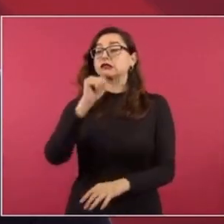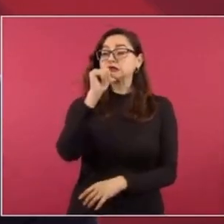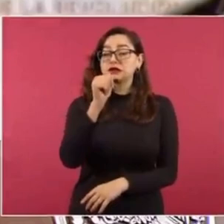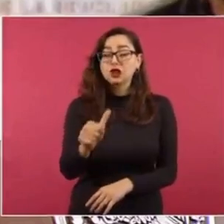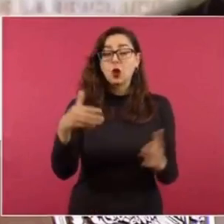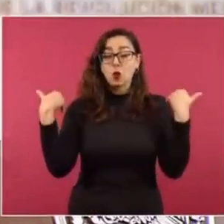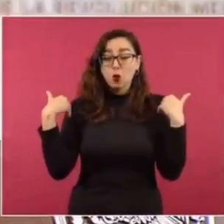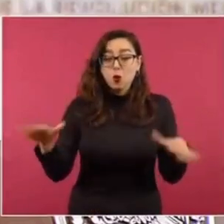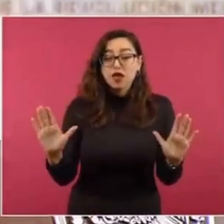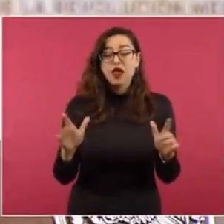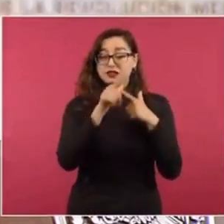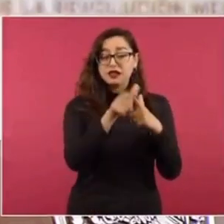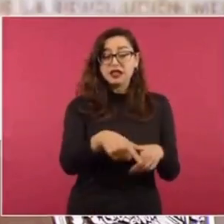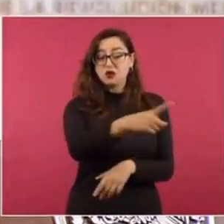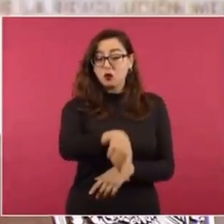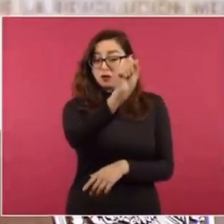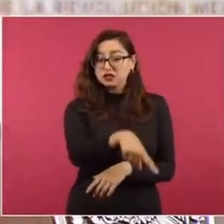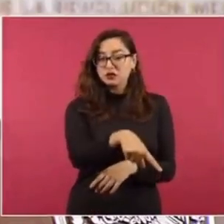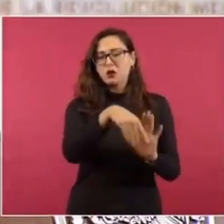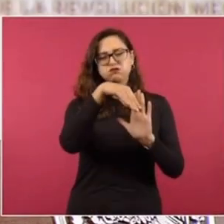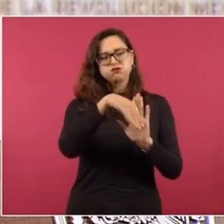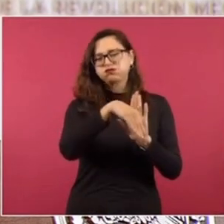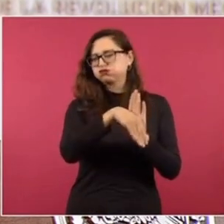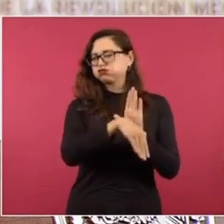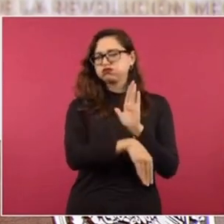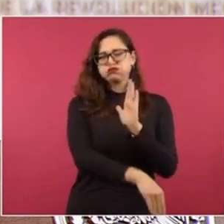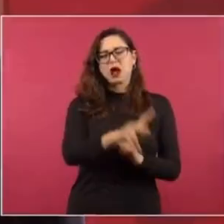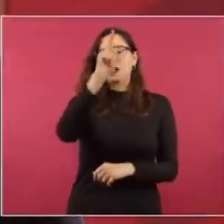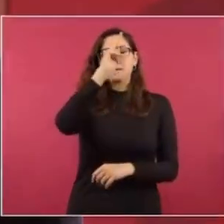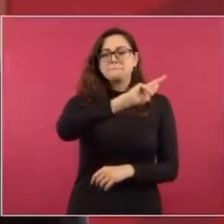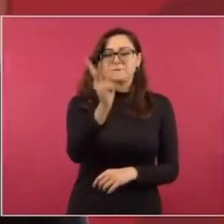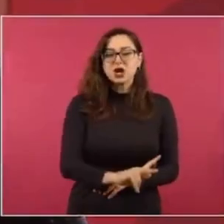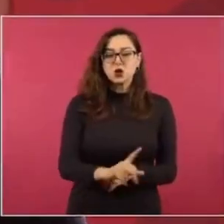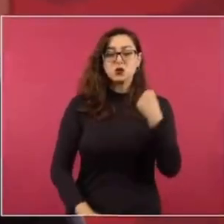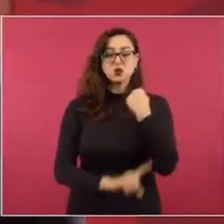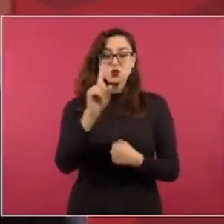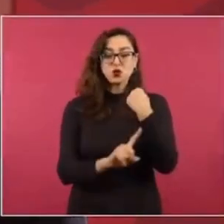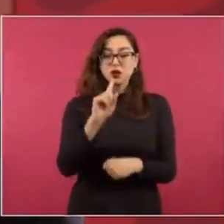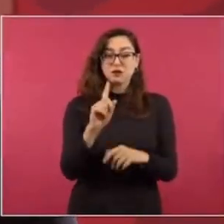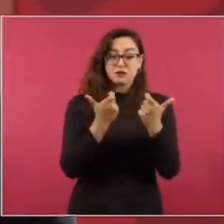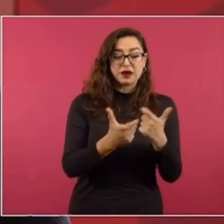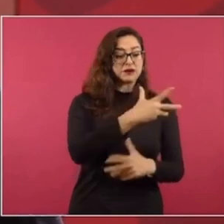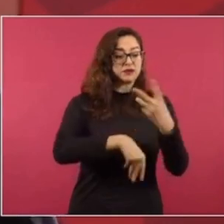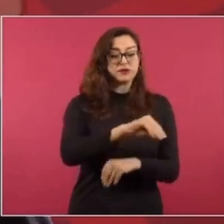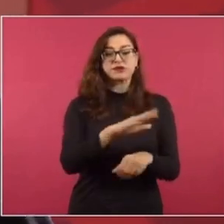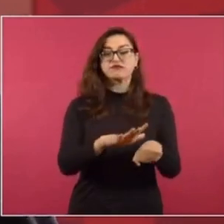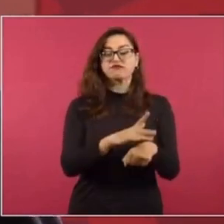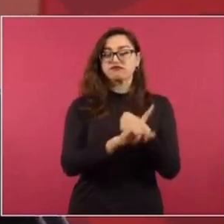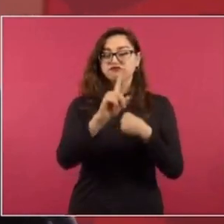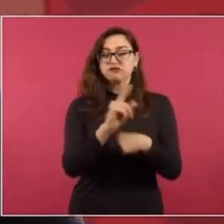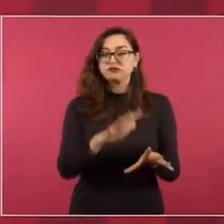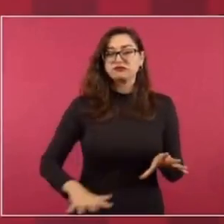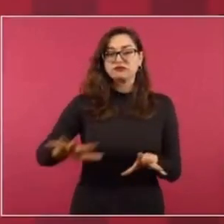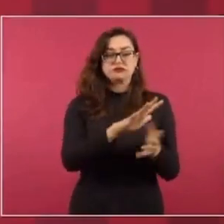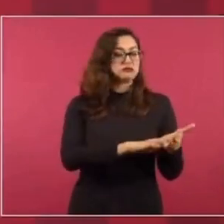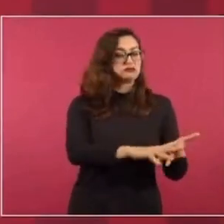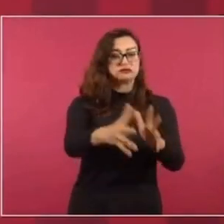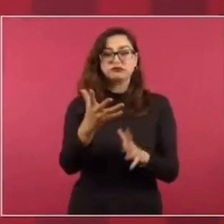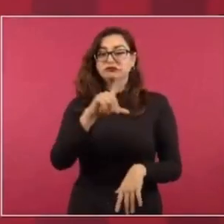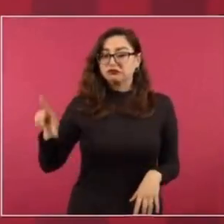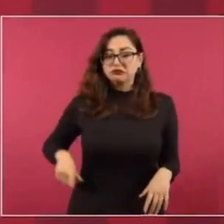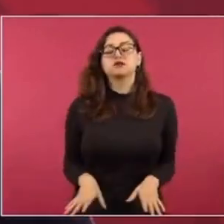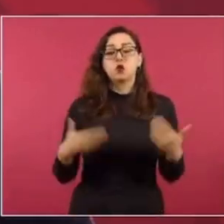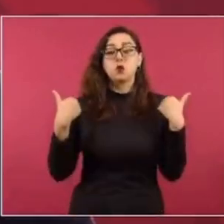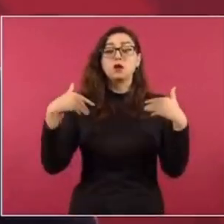hubiese seguido hundiendo el país. Y tendríamos no solo una crisis económica, una crisis de bienestar social, tendríamos una crisis de